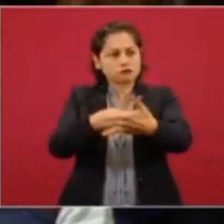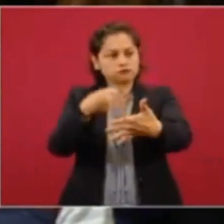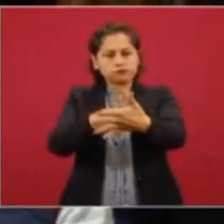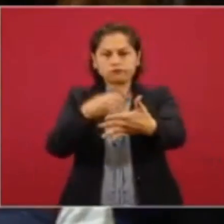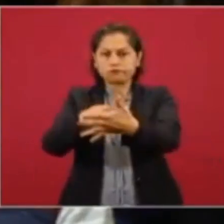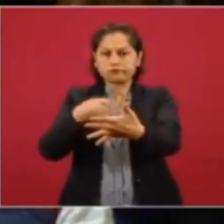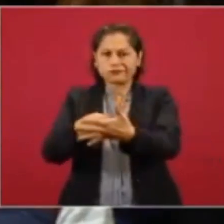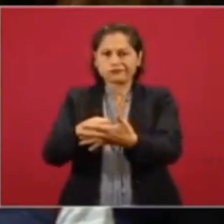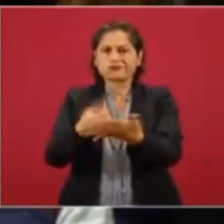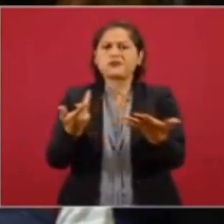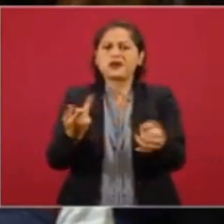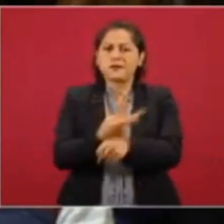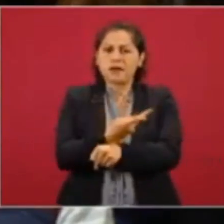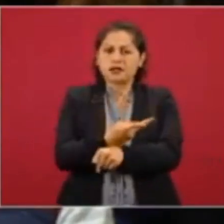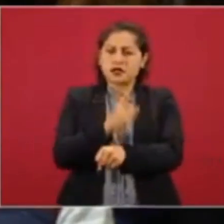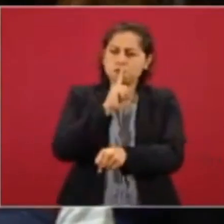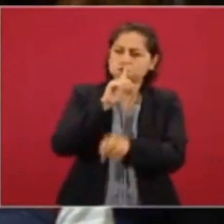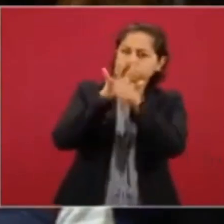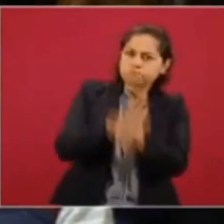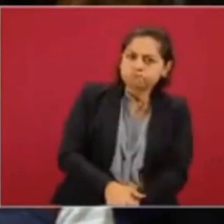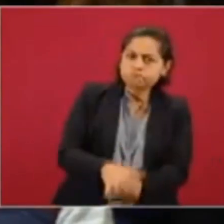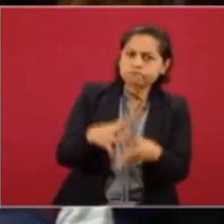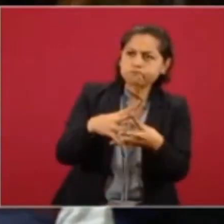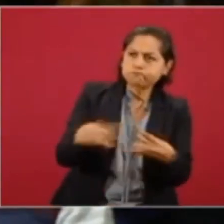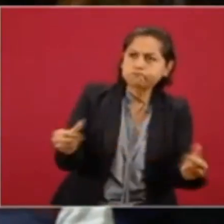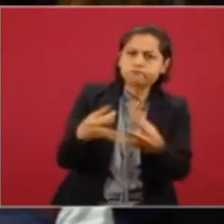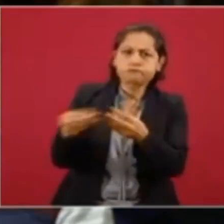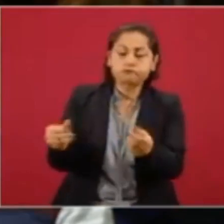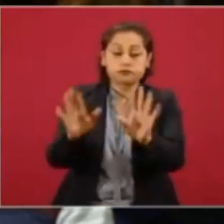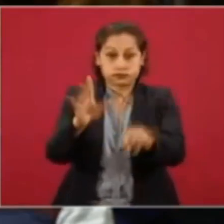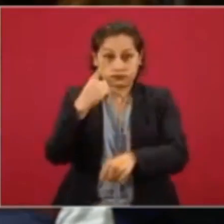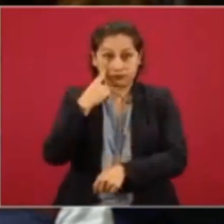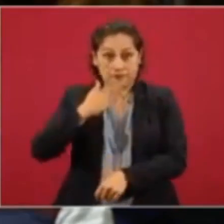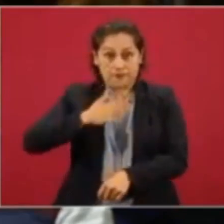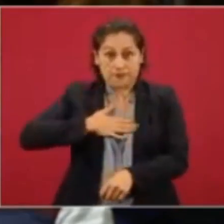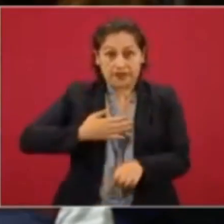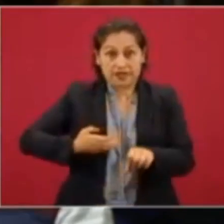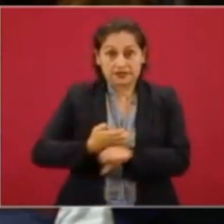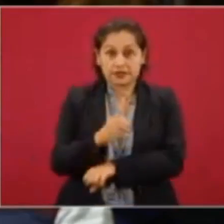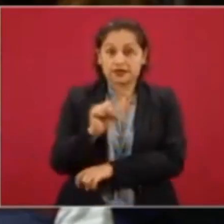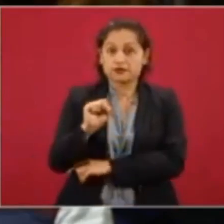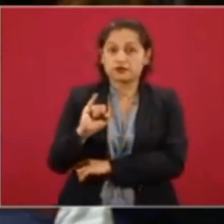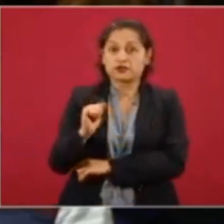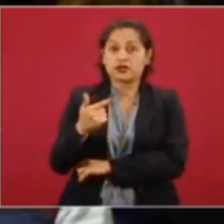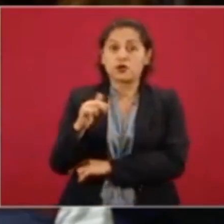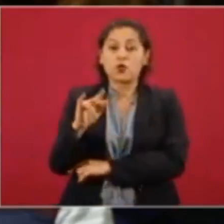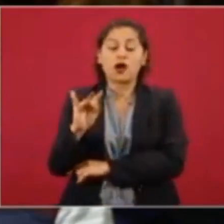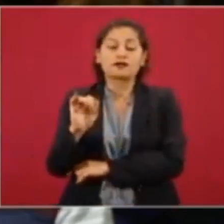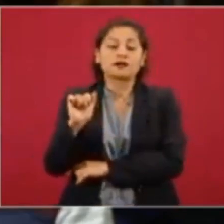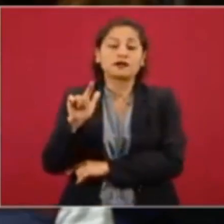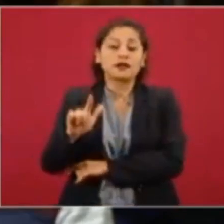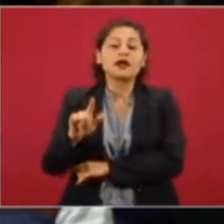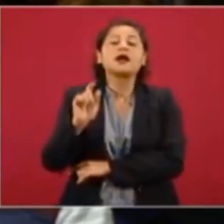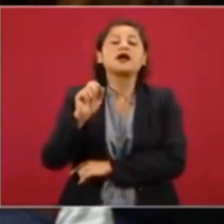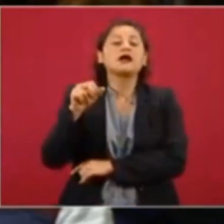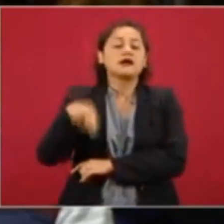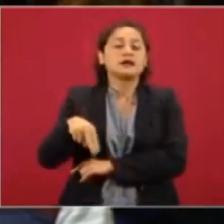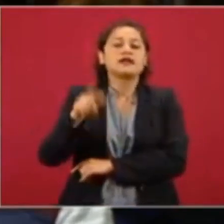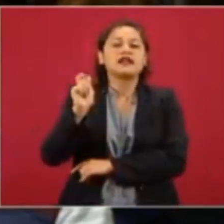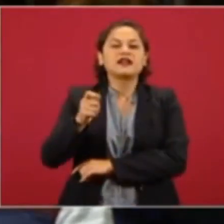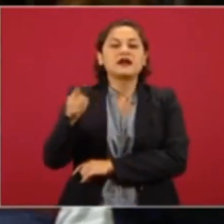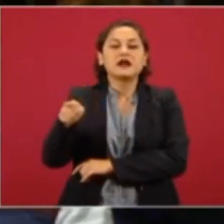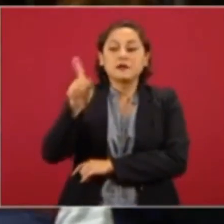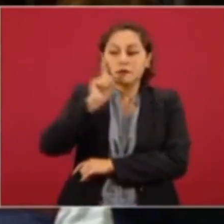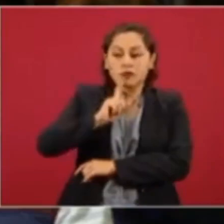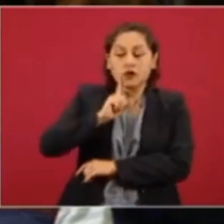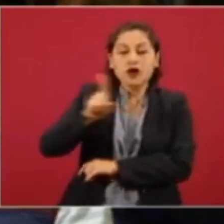desapareciendo. Tan solo el caso de la regidora en mi estado, en Cihuatlán, hasta el día de hoy no aparece, el fiscal general